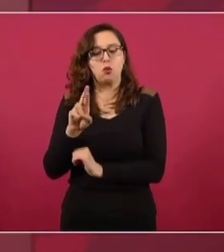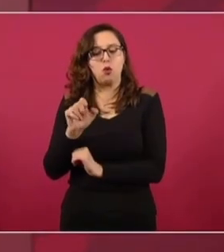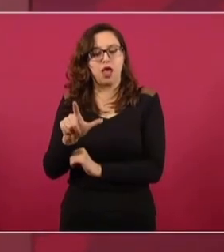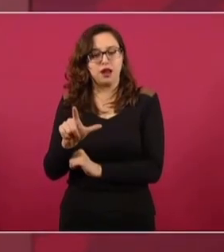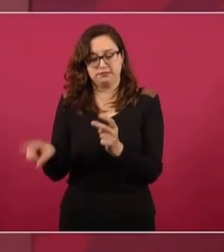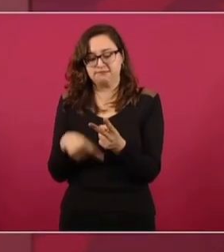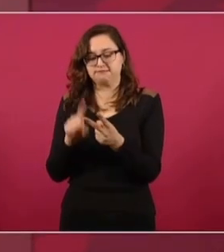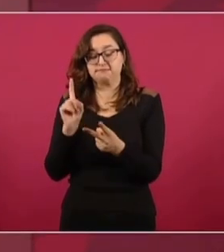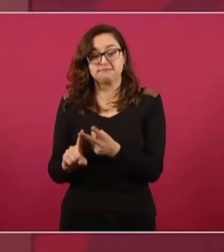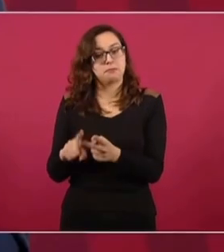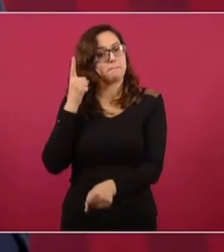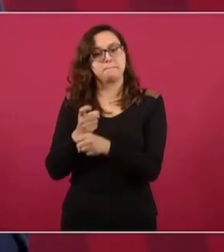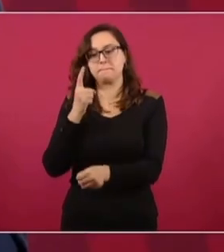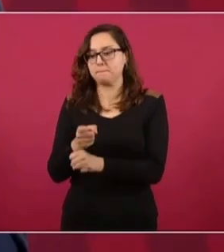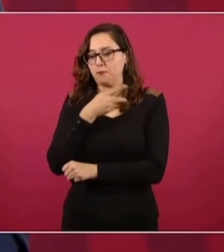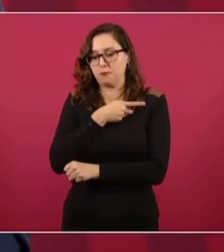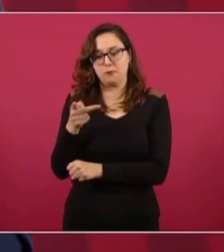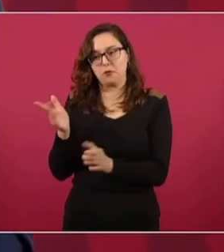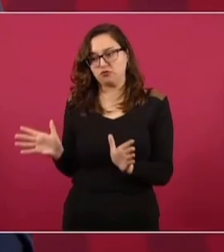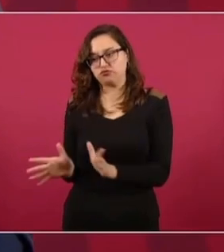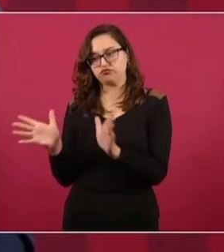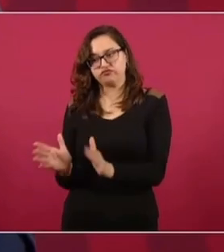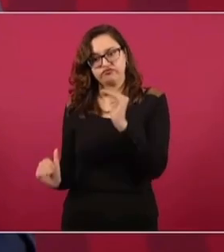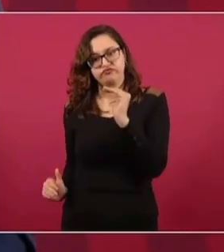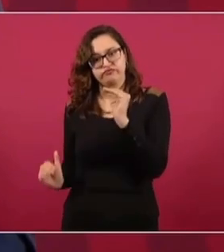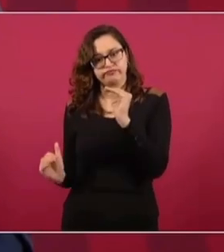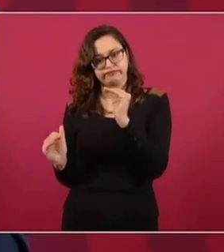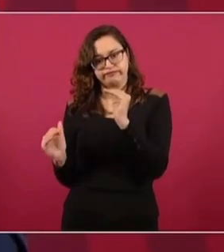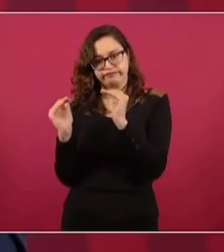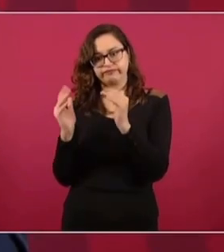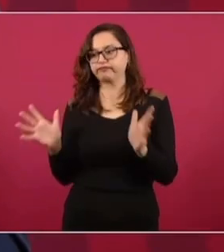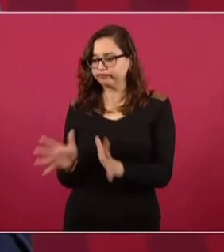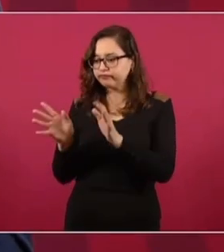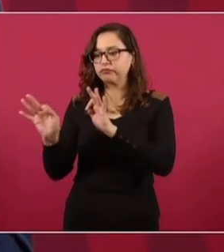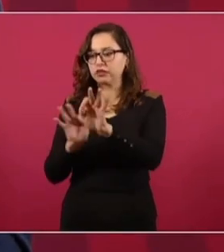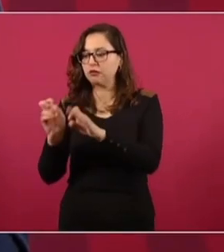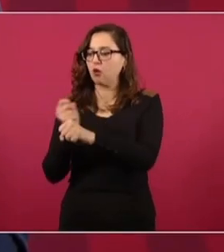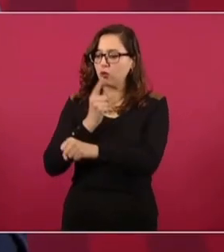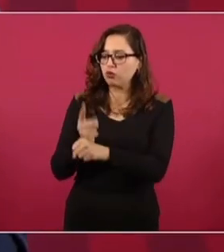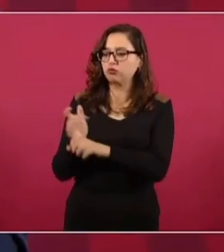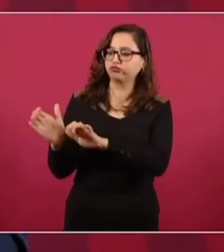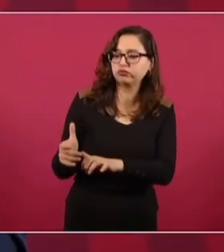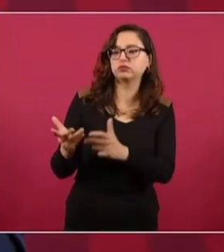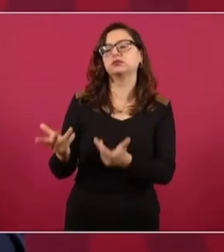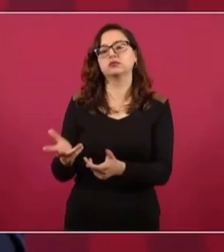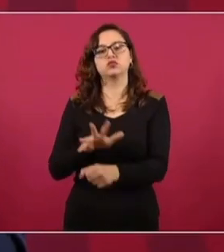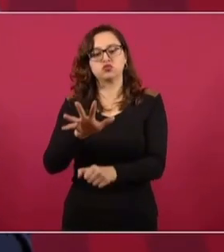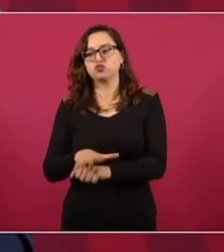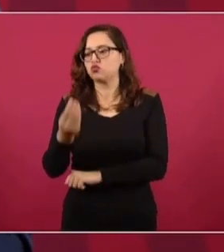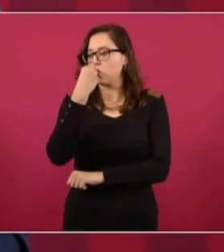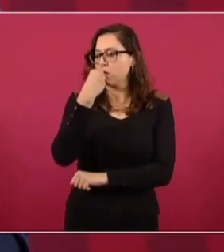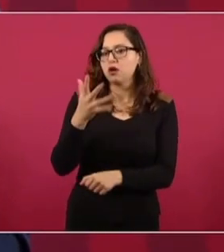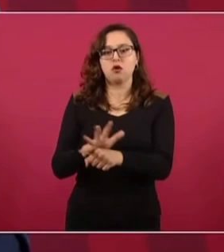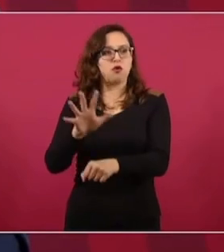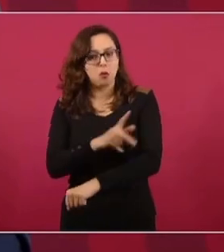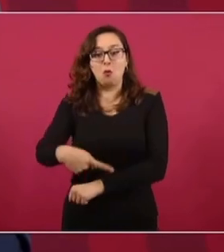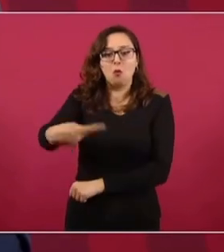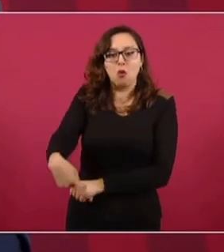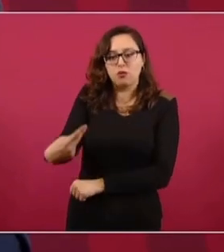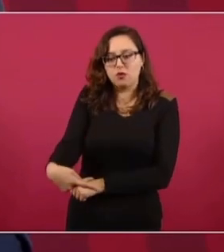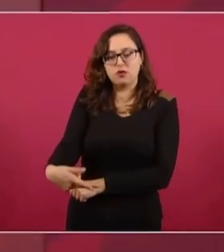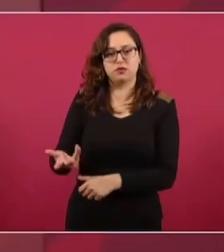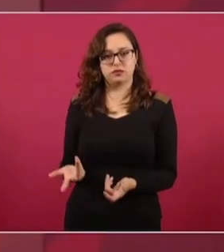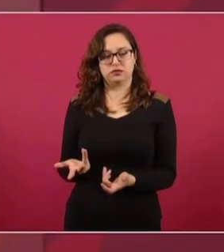a los pobres, es impulsar actividades productivas, crear empleos, buscar la autosuficiencia en alimentos, en energéticos,